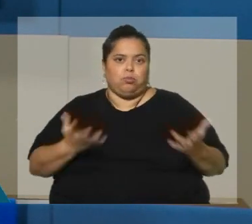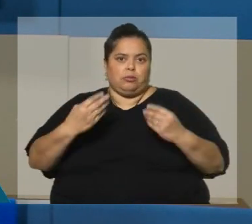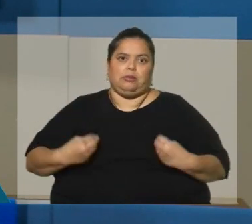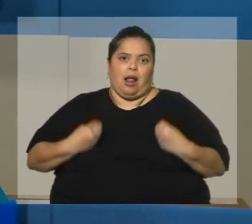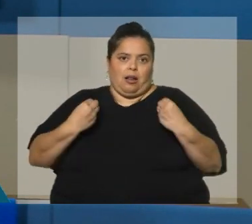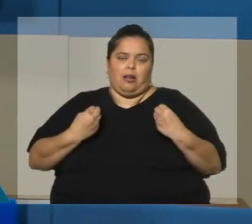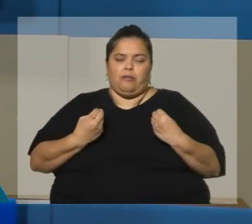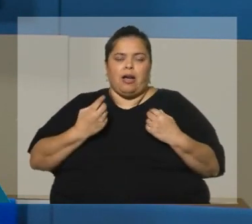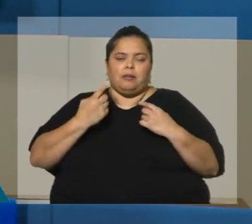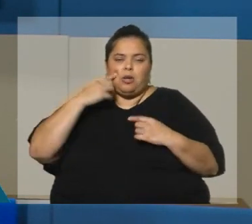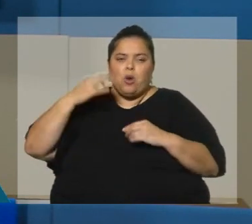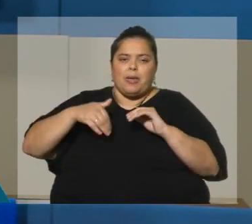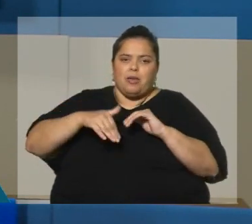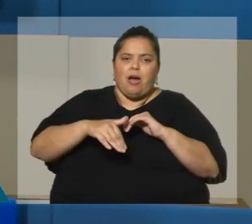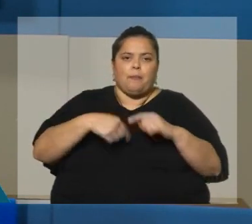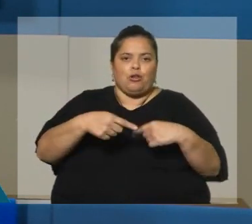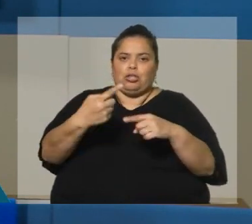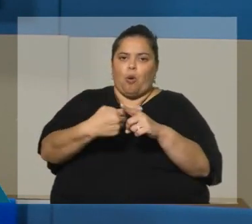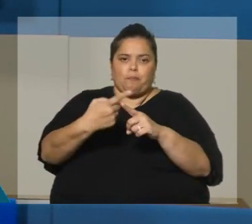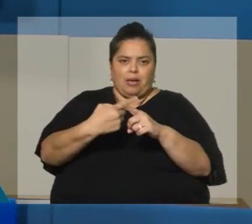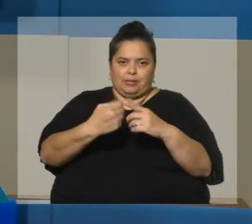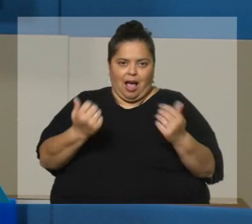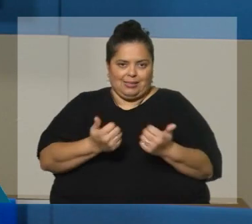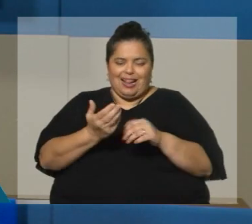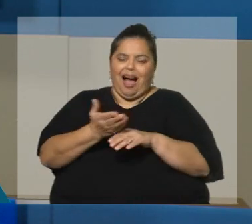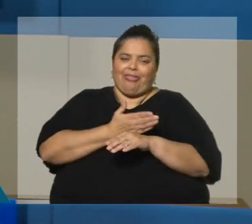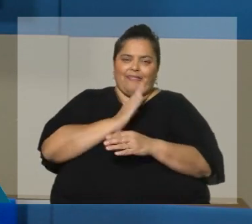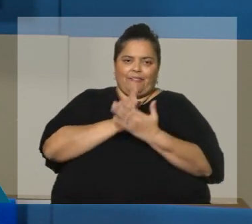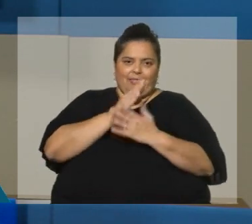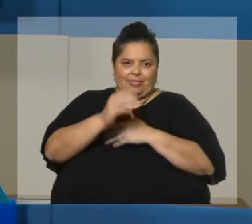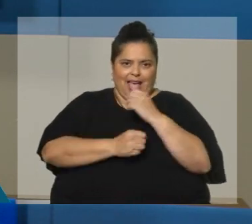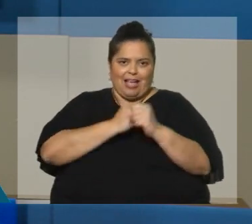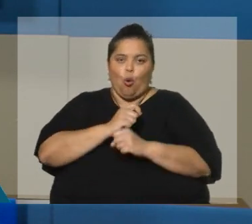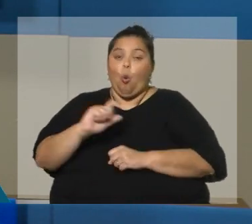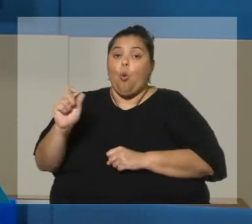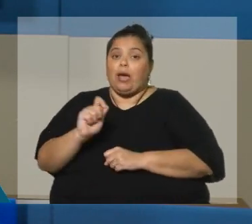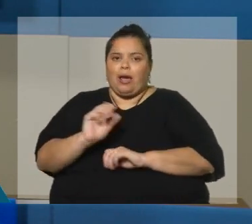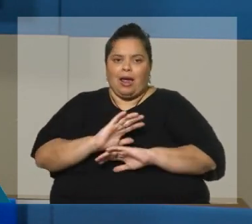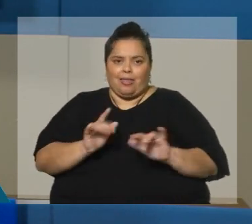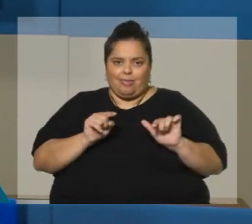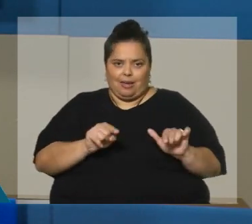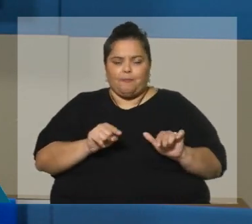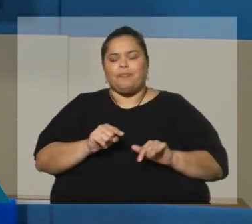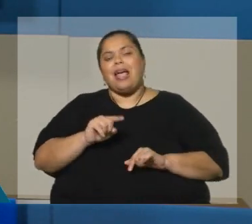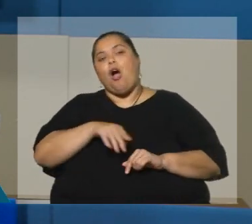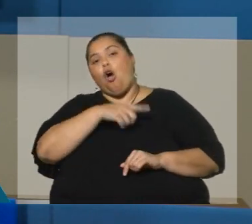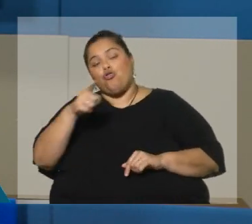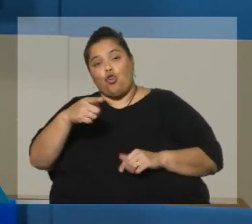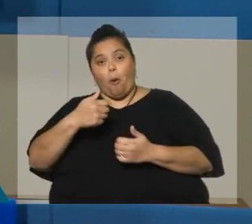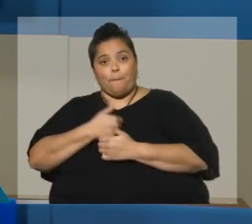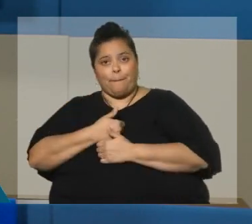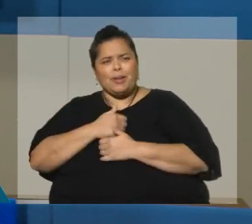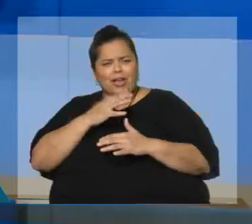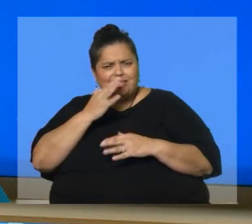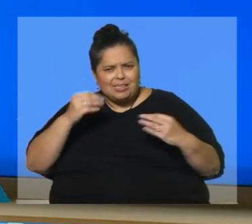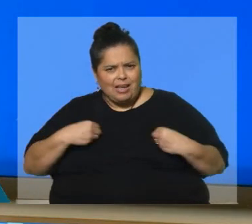procesando seguramente en los próximos meses antes del fin de año. Tiene urgencia. En el caso de militar... ¿Salvataje